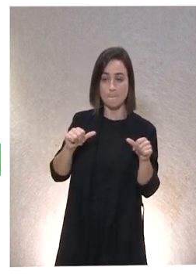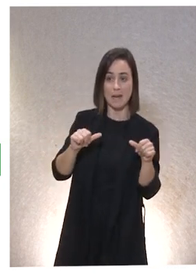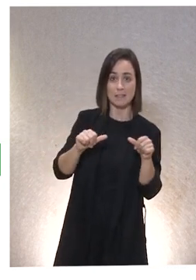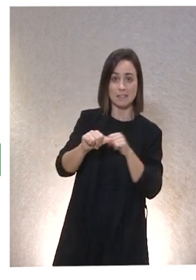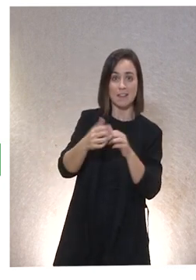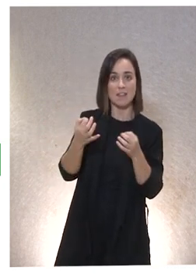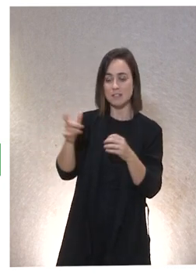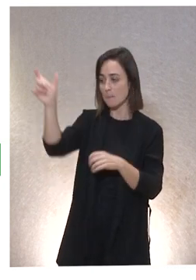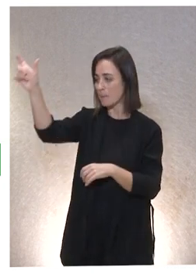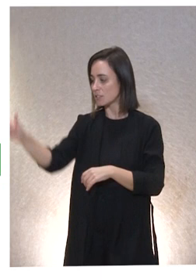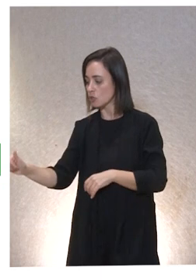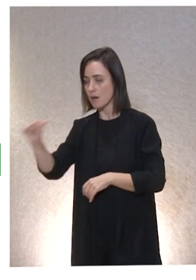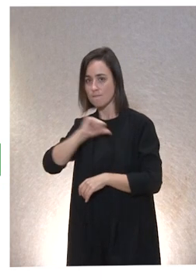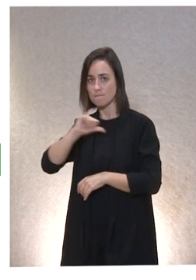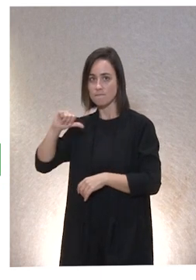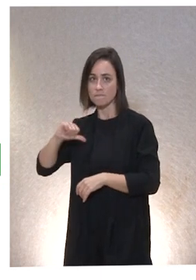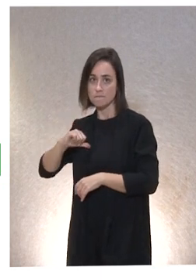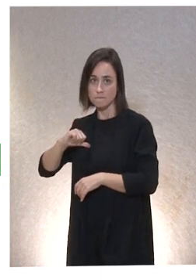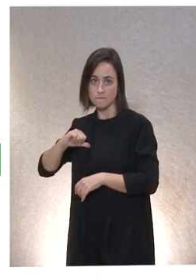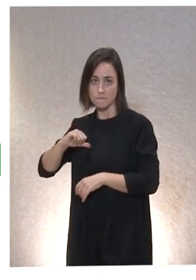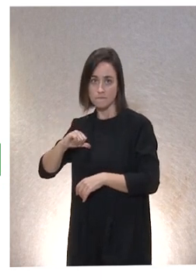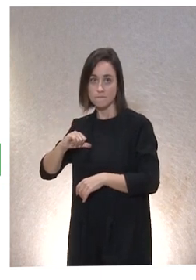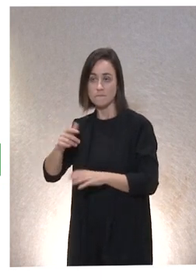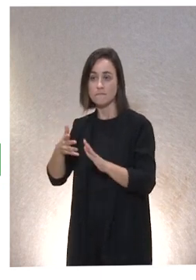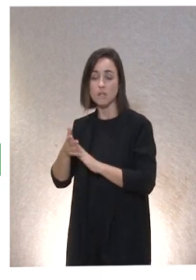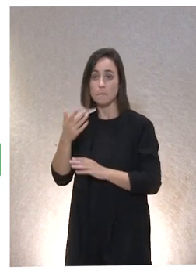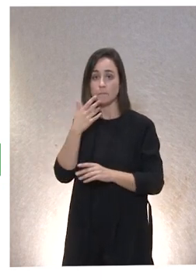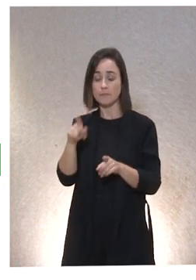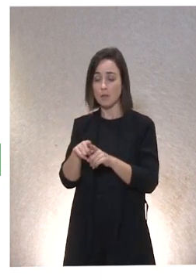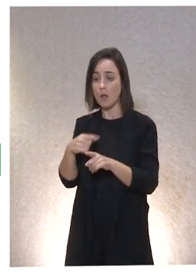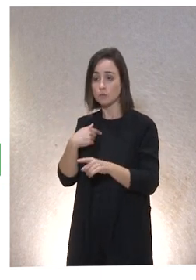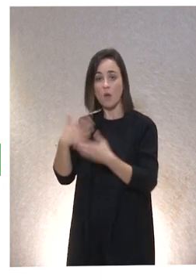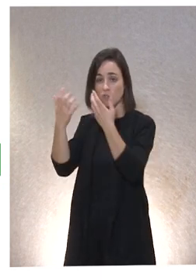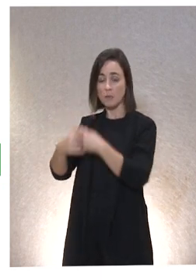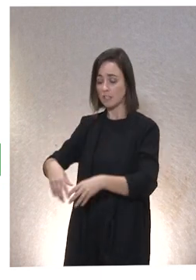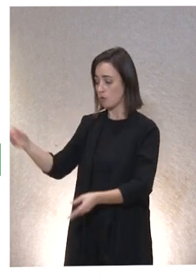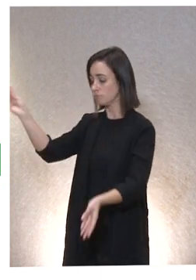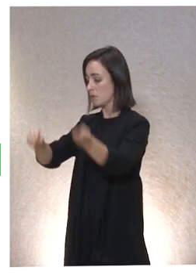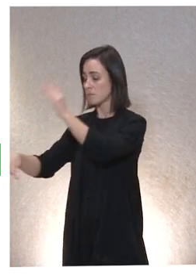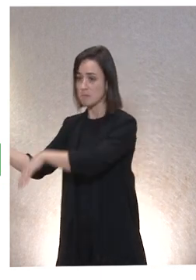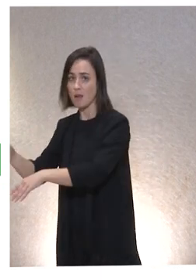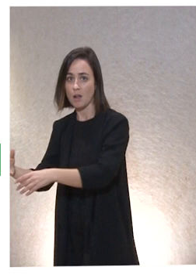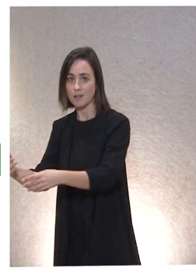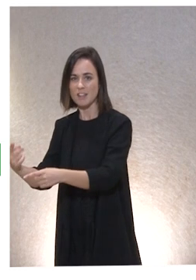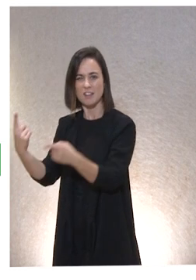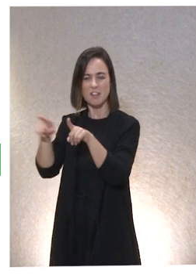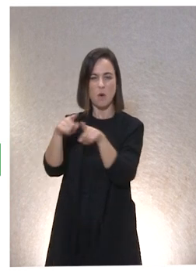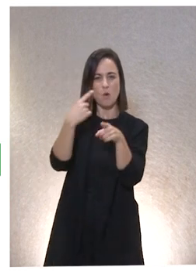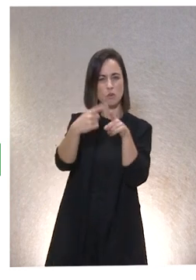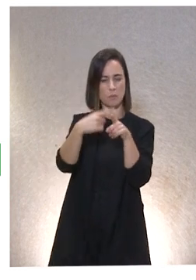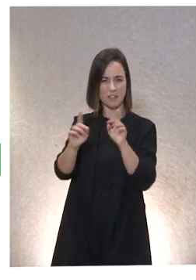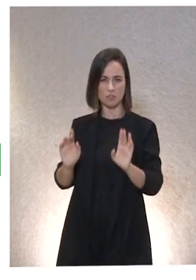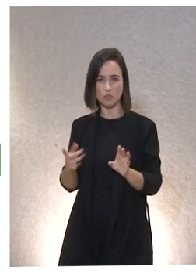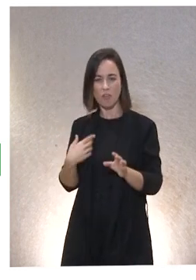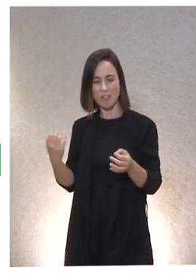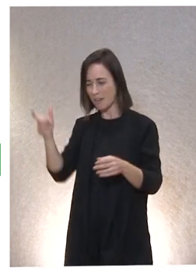persona. Has cuidado a un objeto y a Dios a lo falto. No es el cuidado. Se cuida